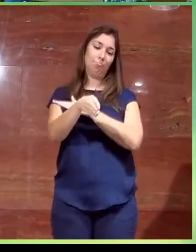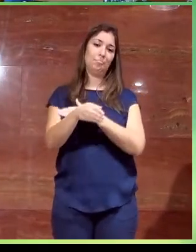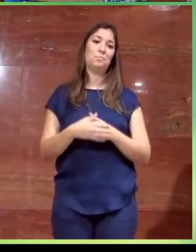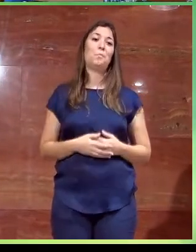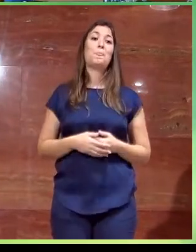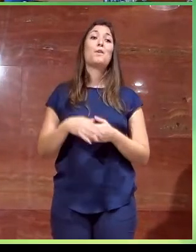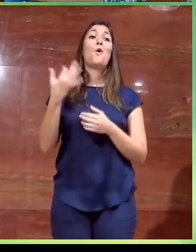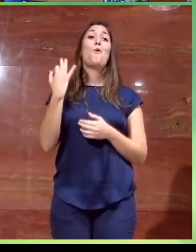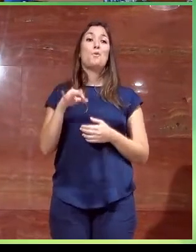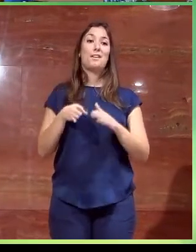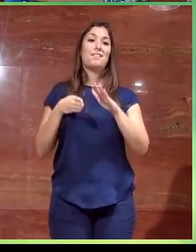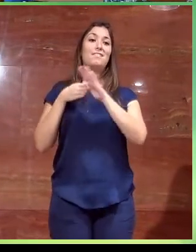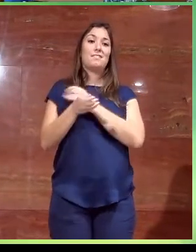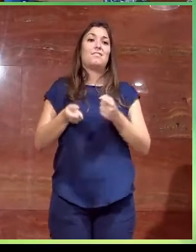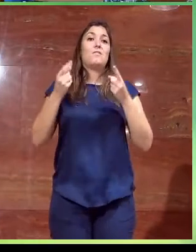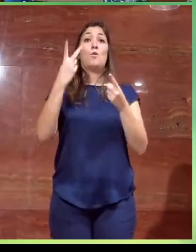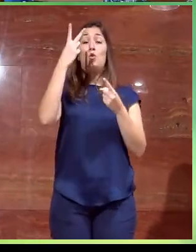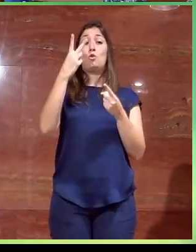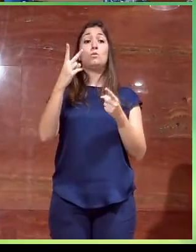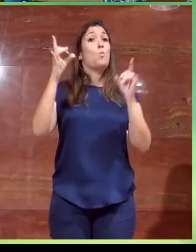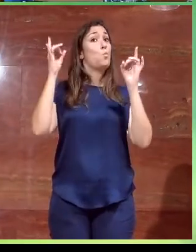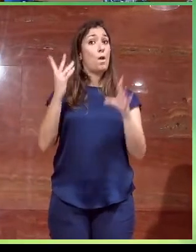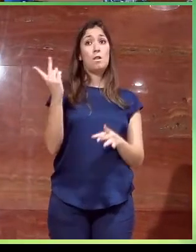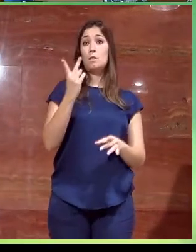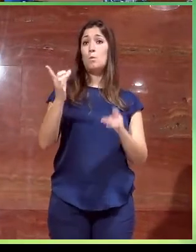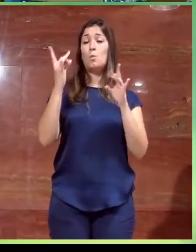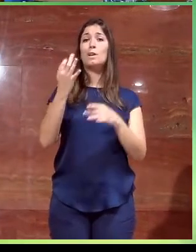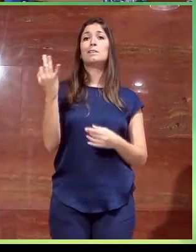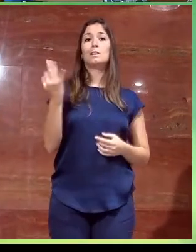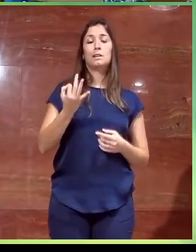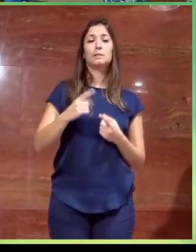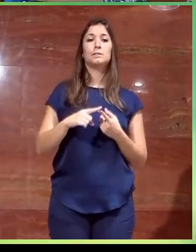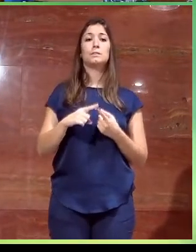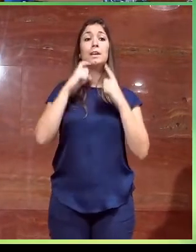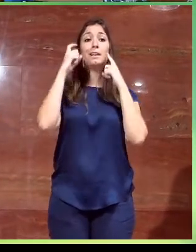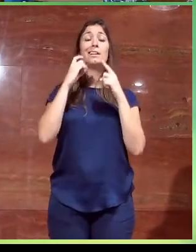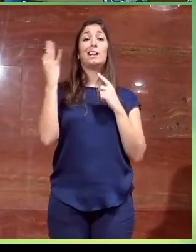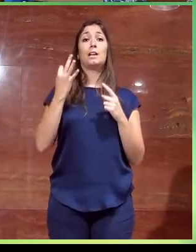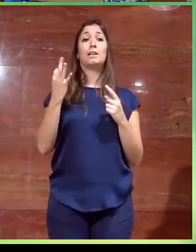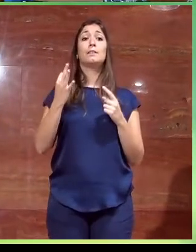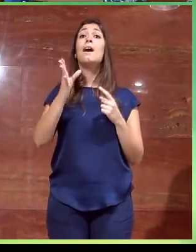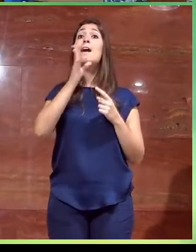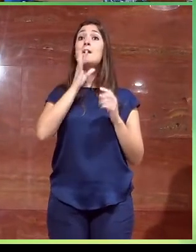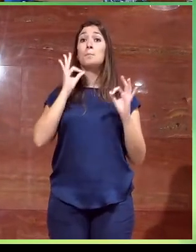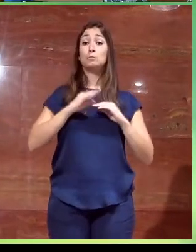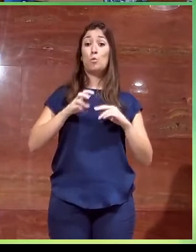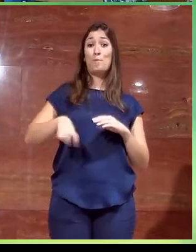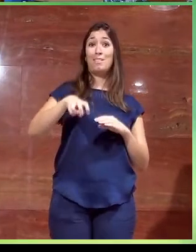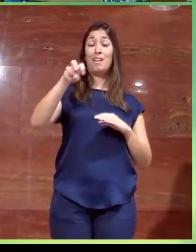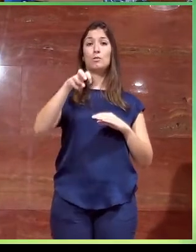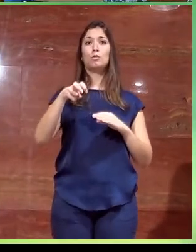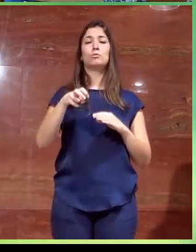pues la única opción que tenemos de estos dos accesos iguales y simétricos pues fue en recrecer, trasladar estos peldaños,